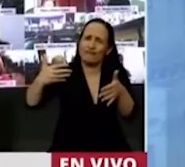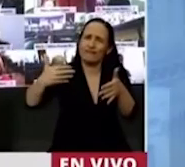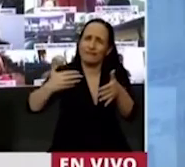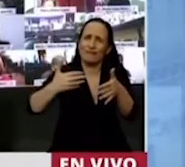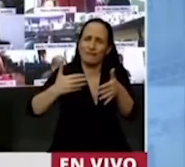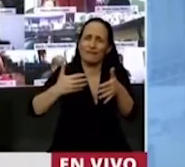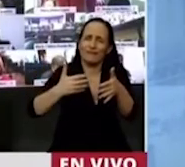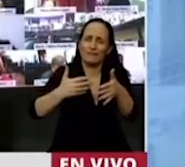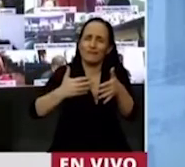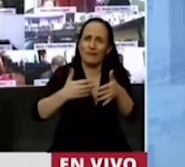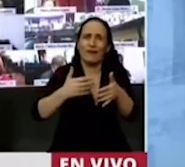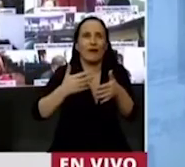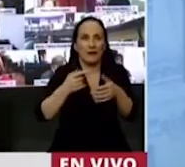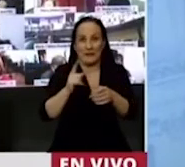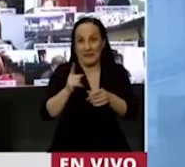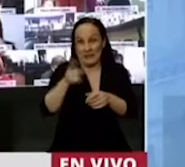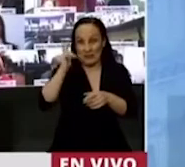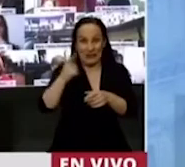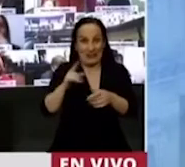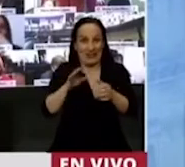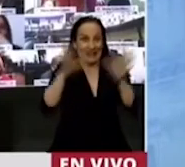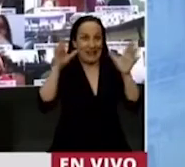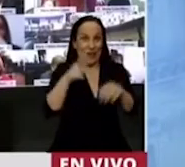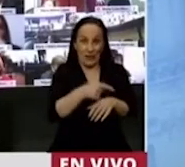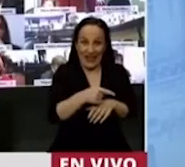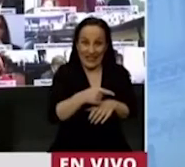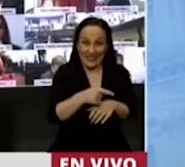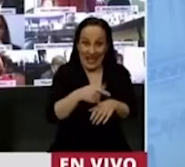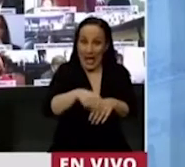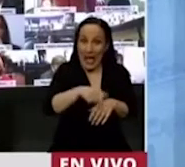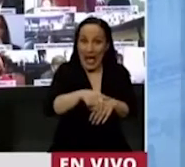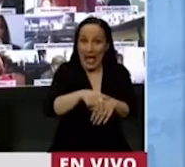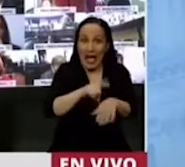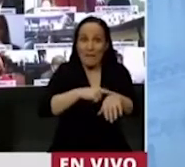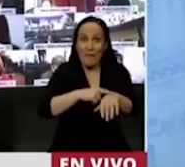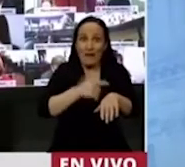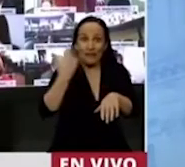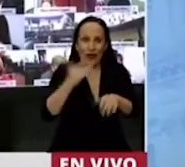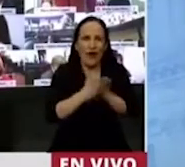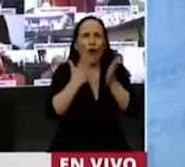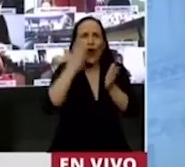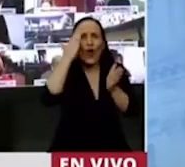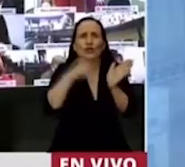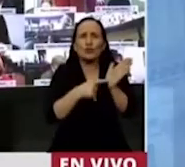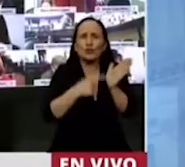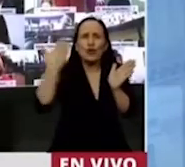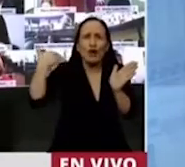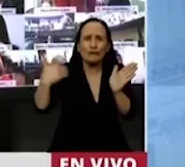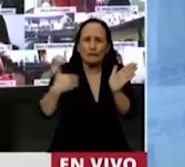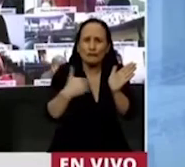comenzó la transición a la democracia, está finalizando aquella constitución que tuvieron que